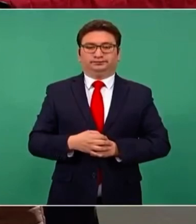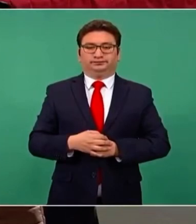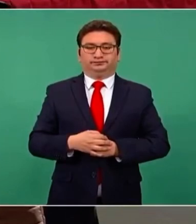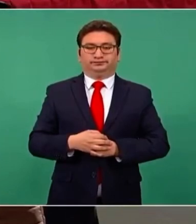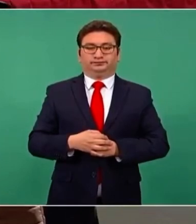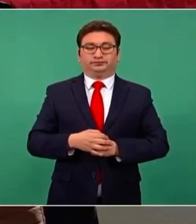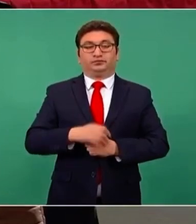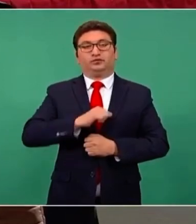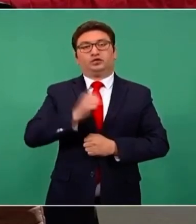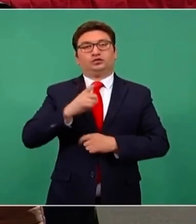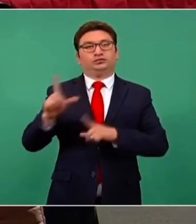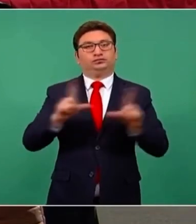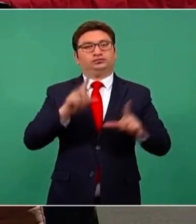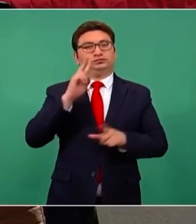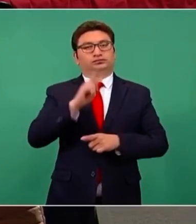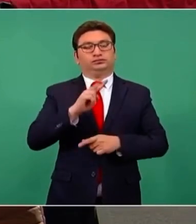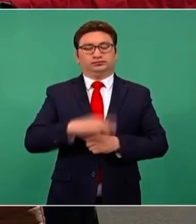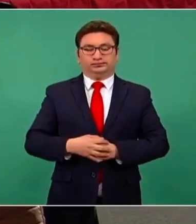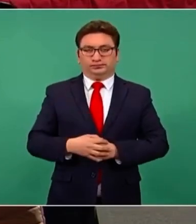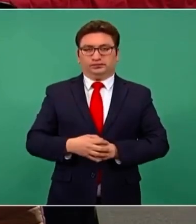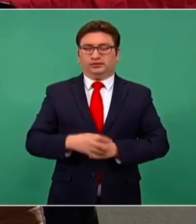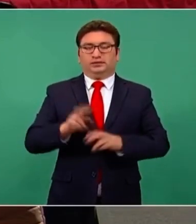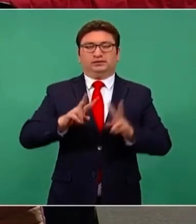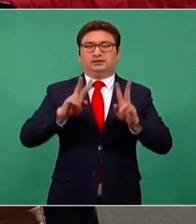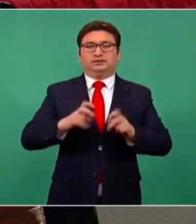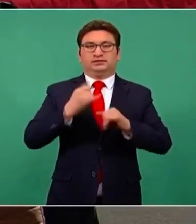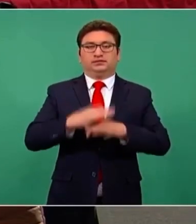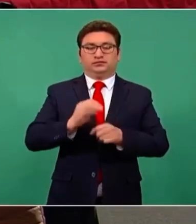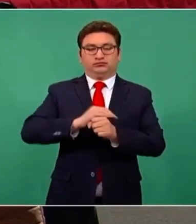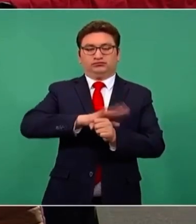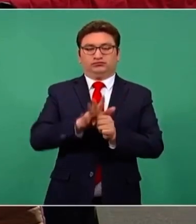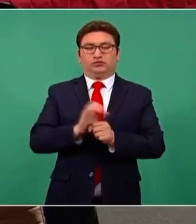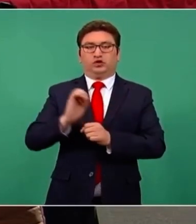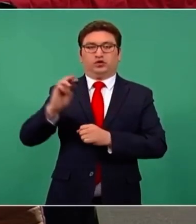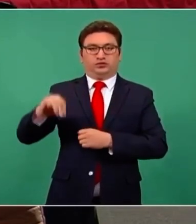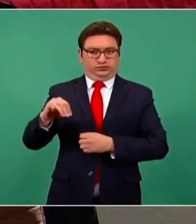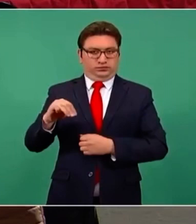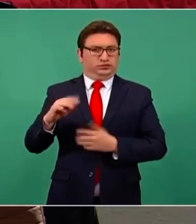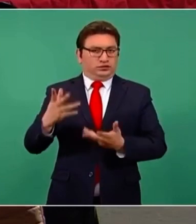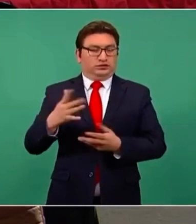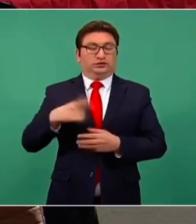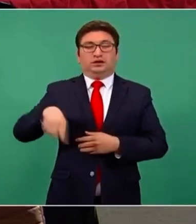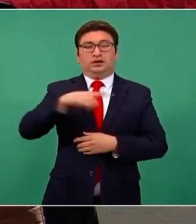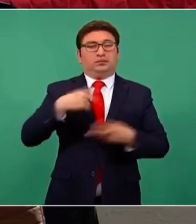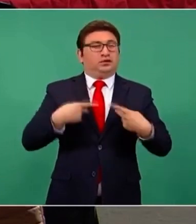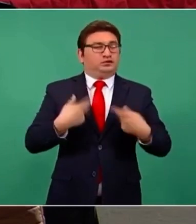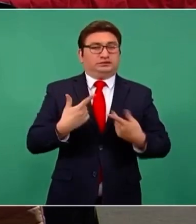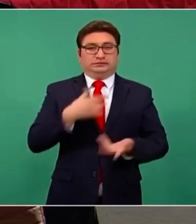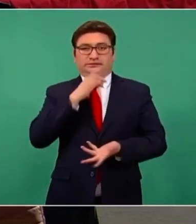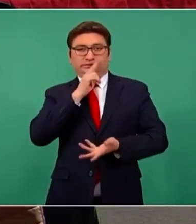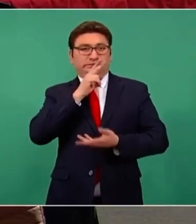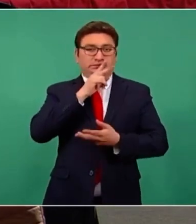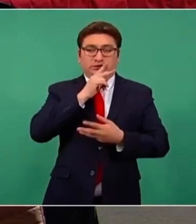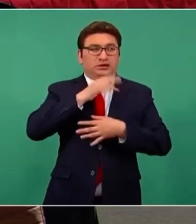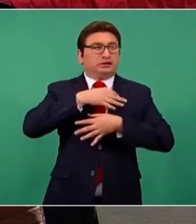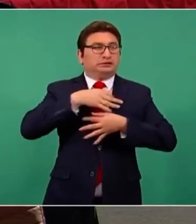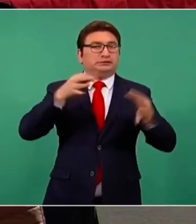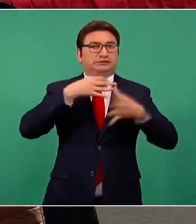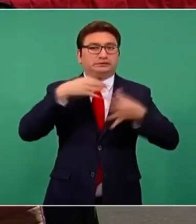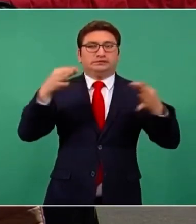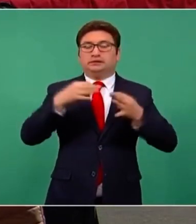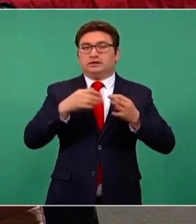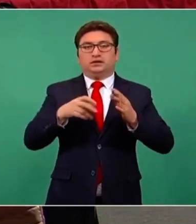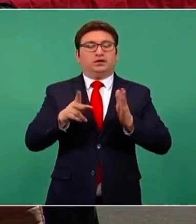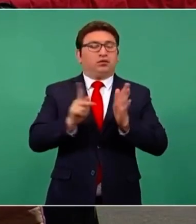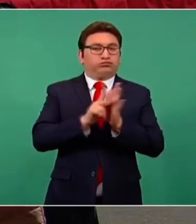En la siguiente lo que vemos es la actualización sobre variante Ómicron, esto ha causado inquietud desde luego en los medios de comunicación, en